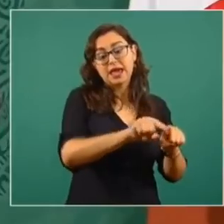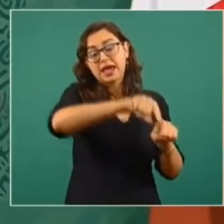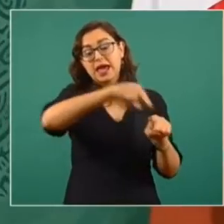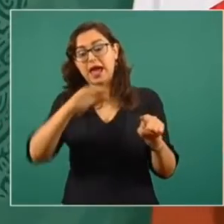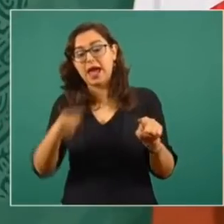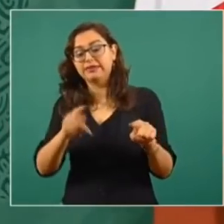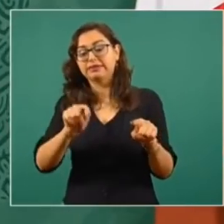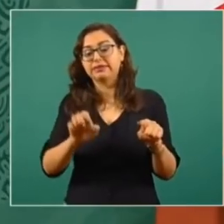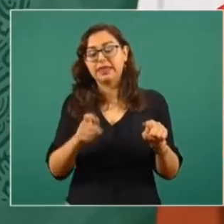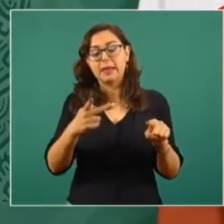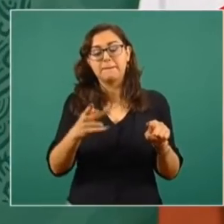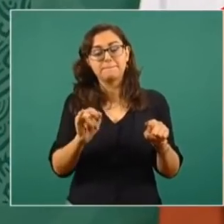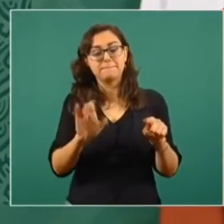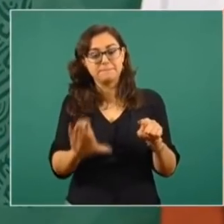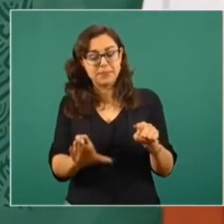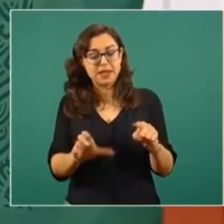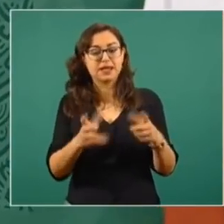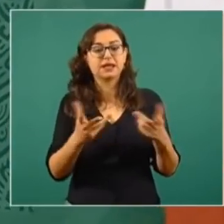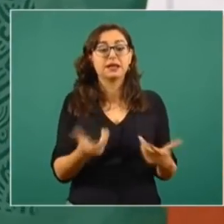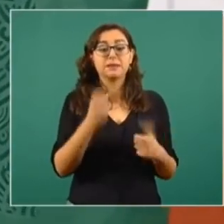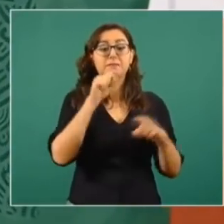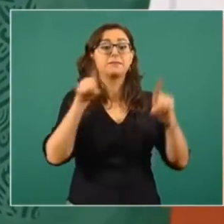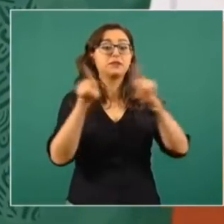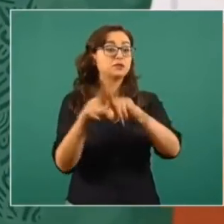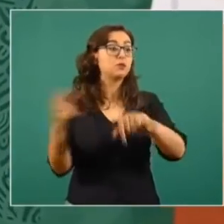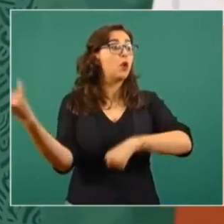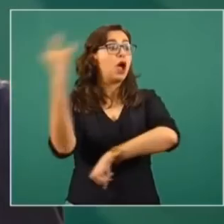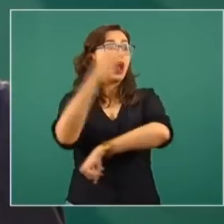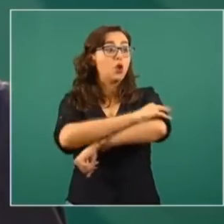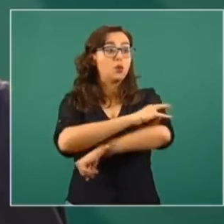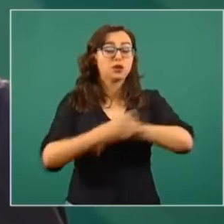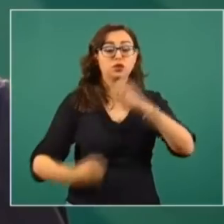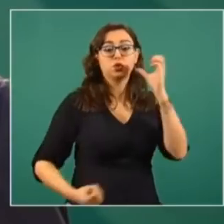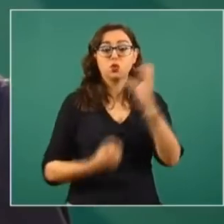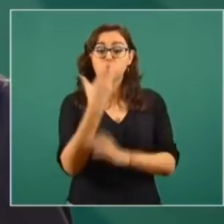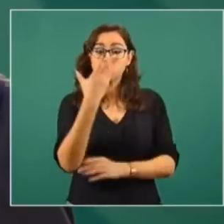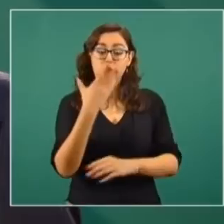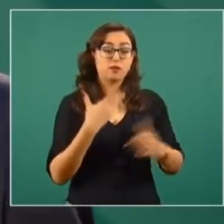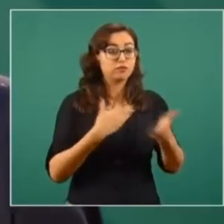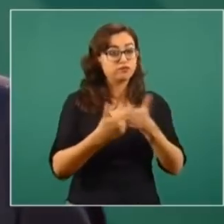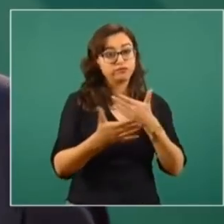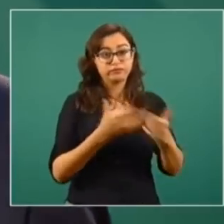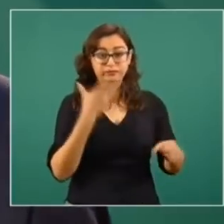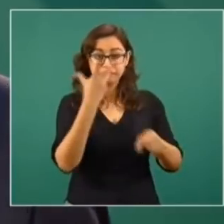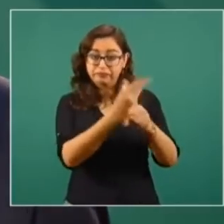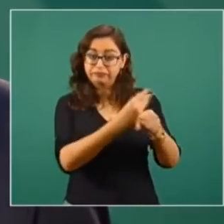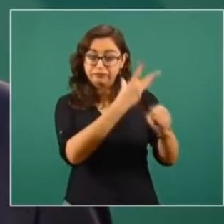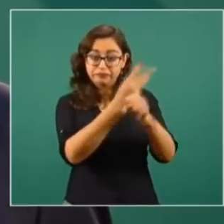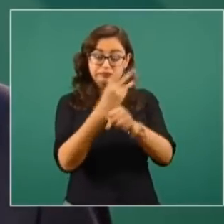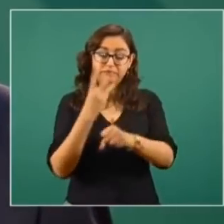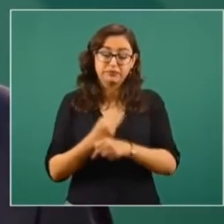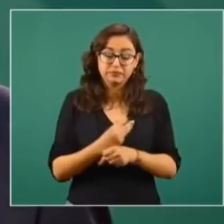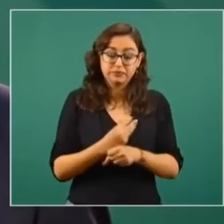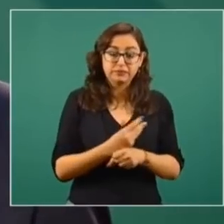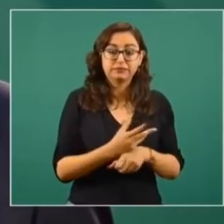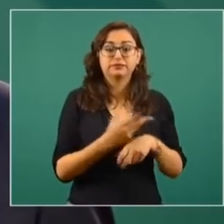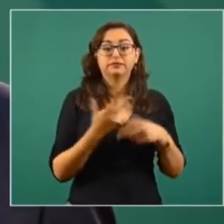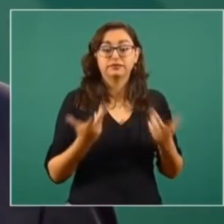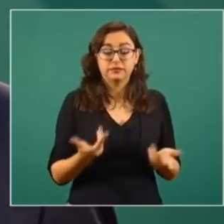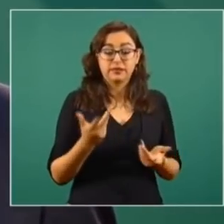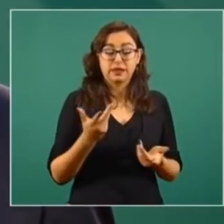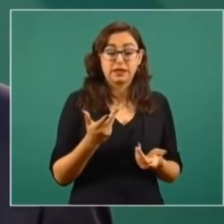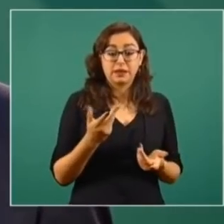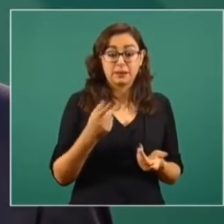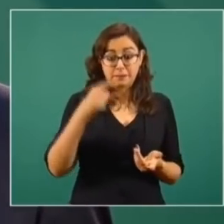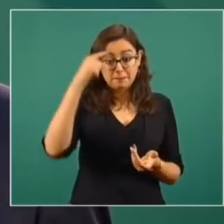y vamos a modernizar el aeropuerto de Tepic para que no sólo se tenga